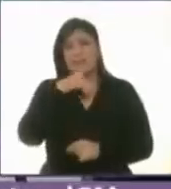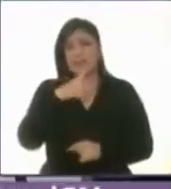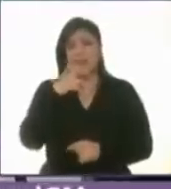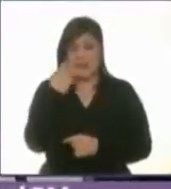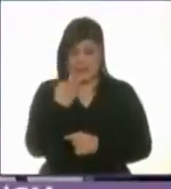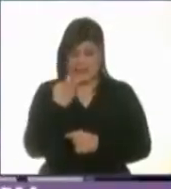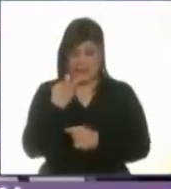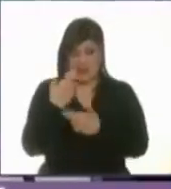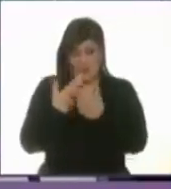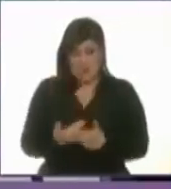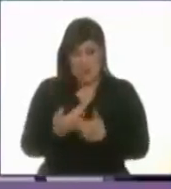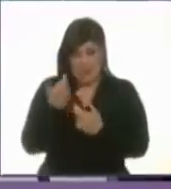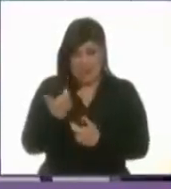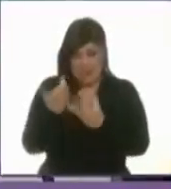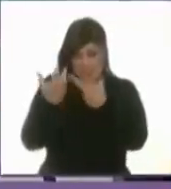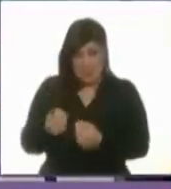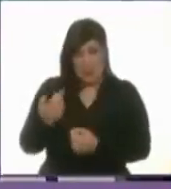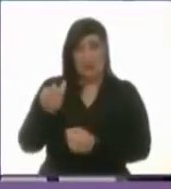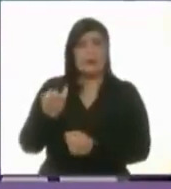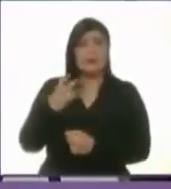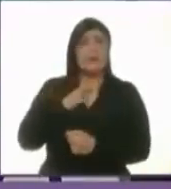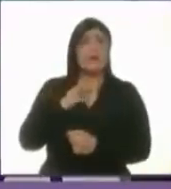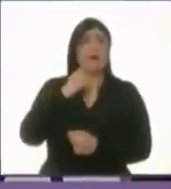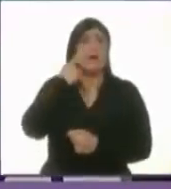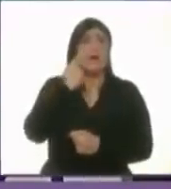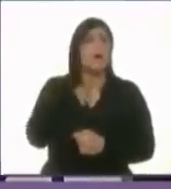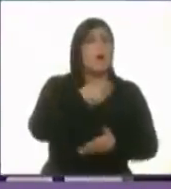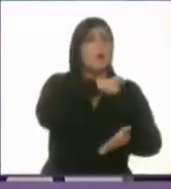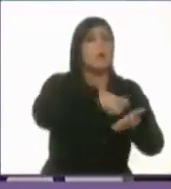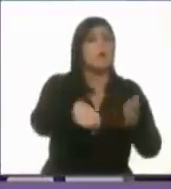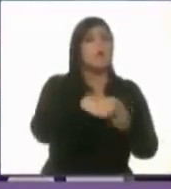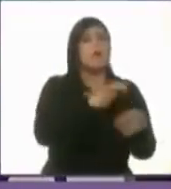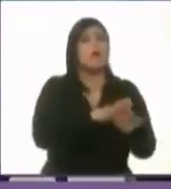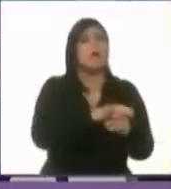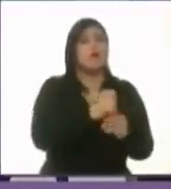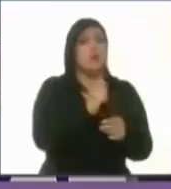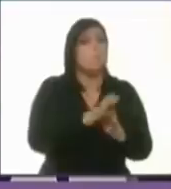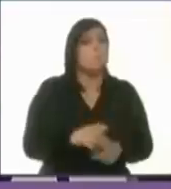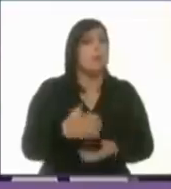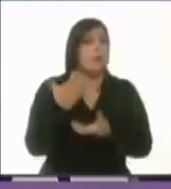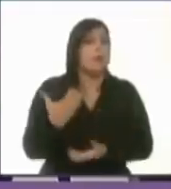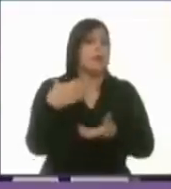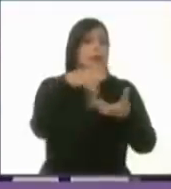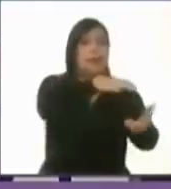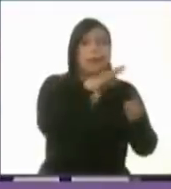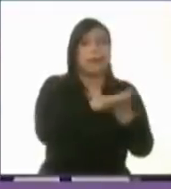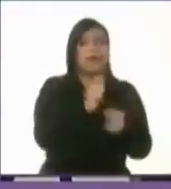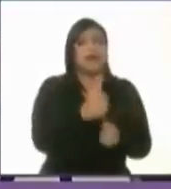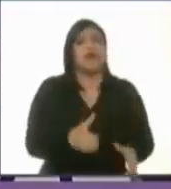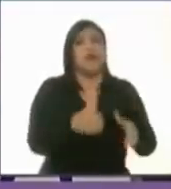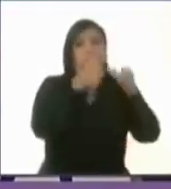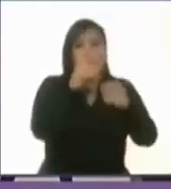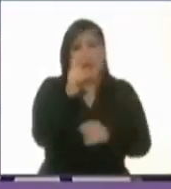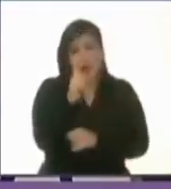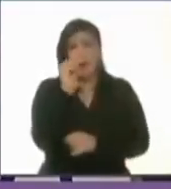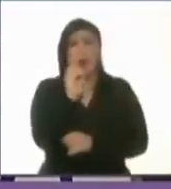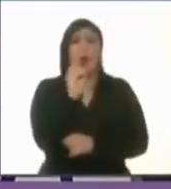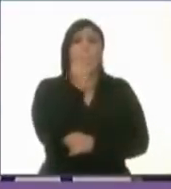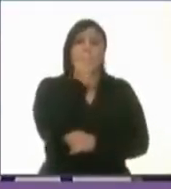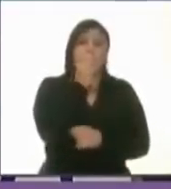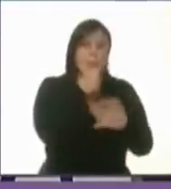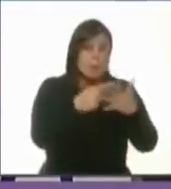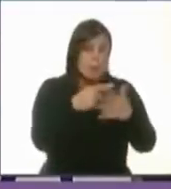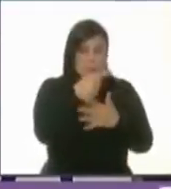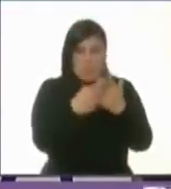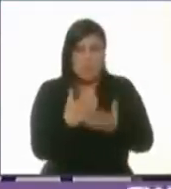te lo van y te compran el voto. Te dan una despensa, te dan un tinaco y lo sabemos de